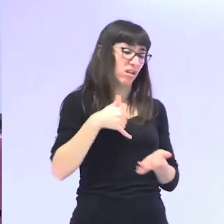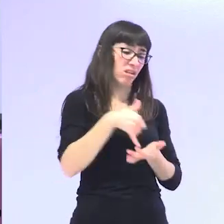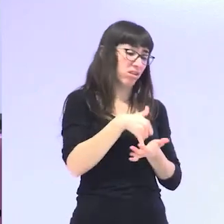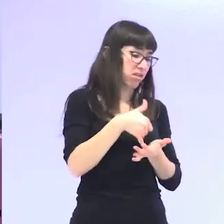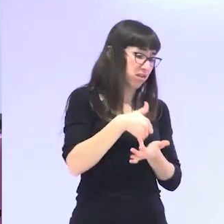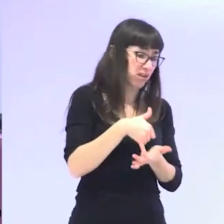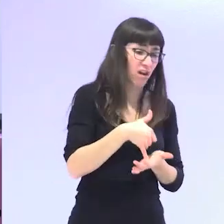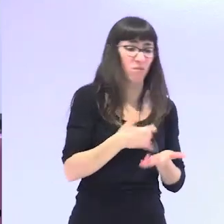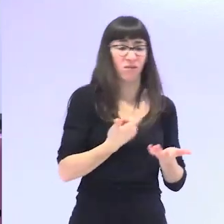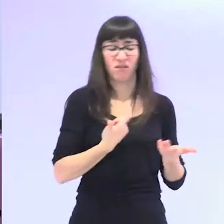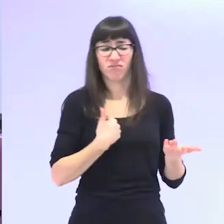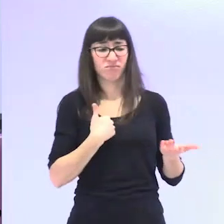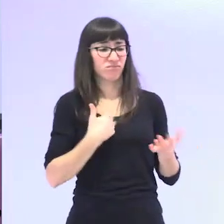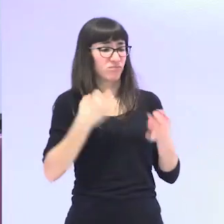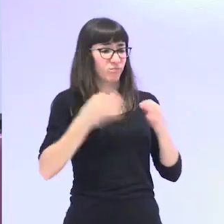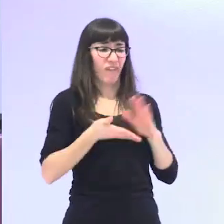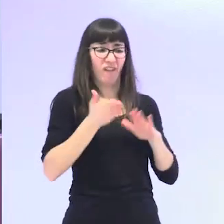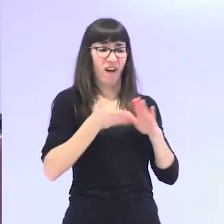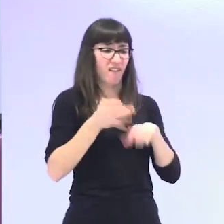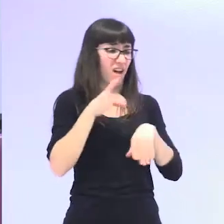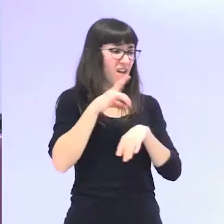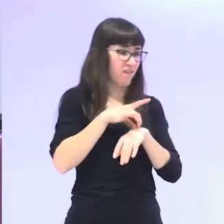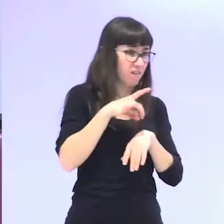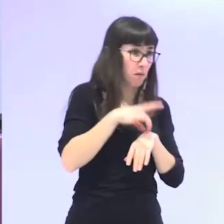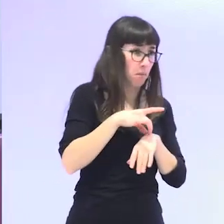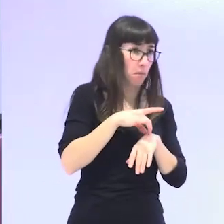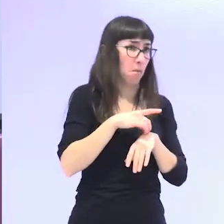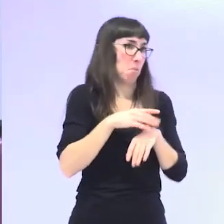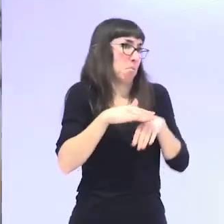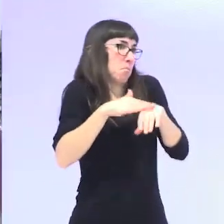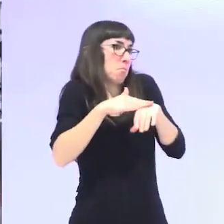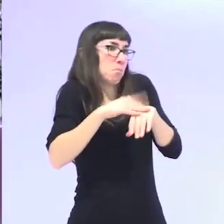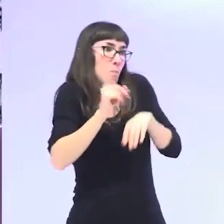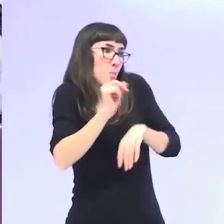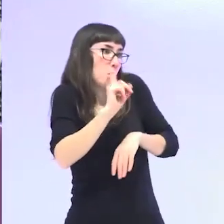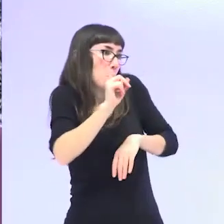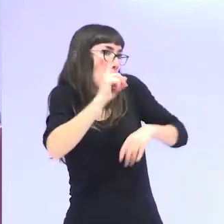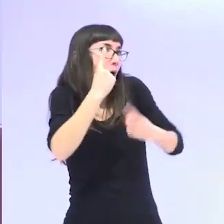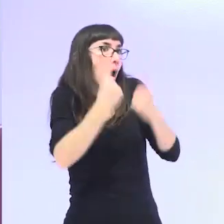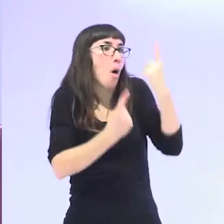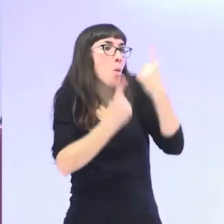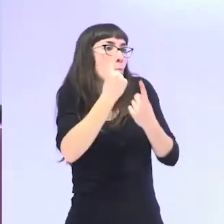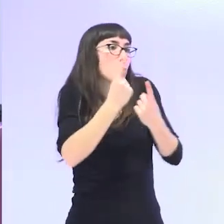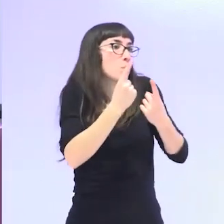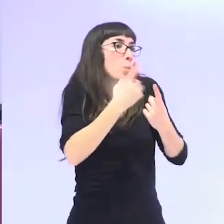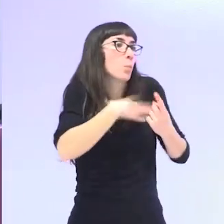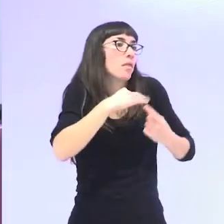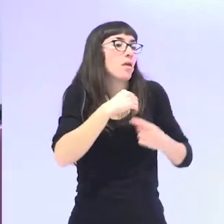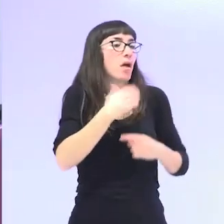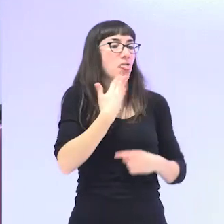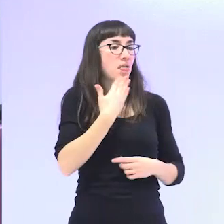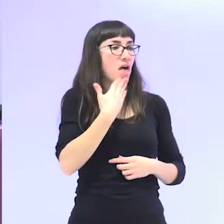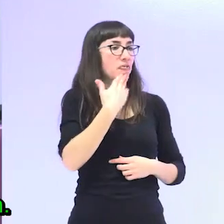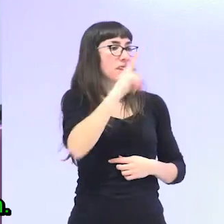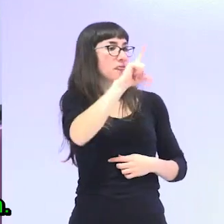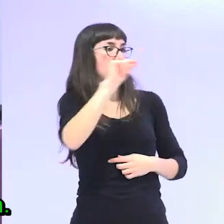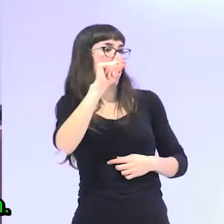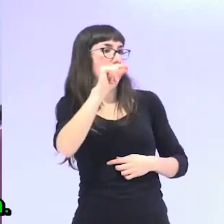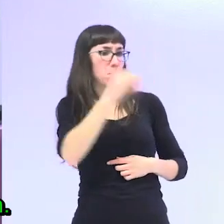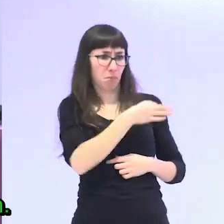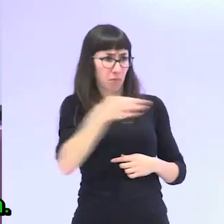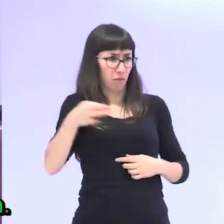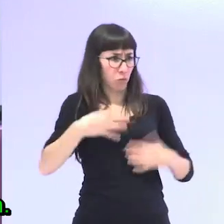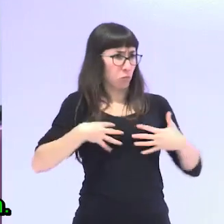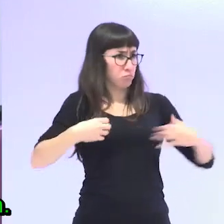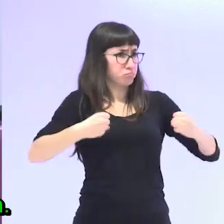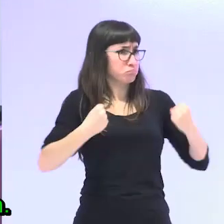es una persona que va a estar enferma y no necesariamente eso es así hay personas de 100 años que están perfectas hay personas